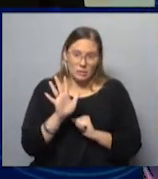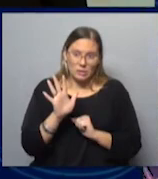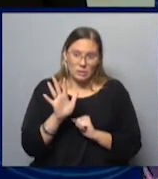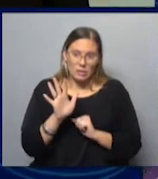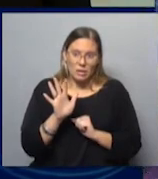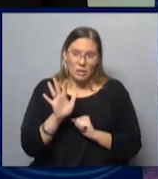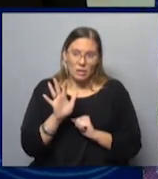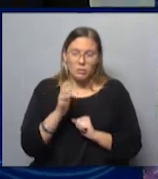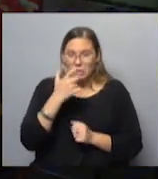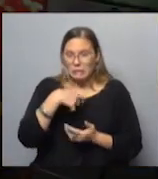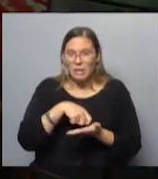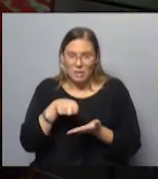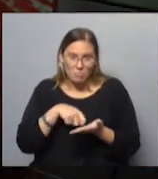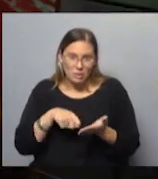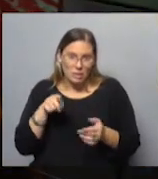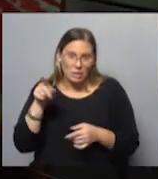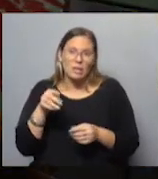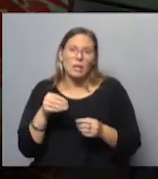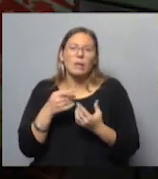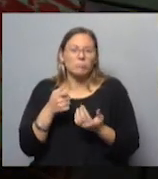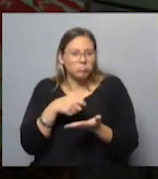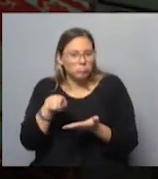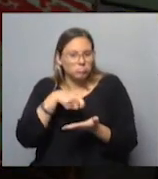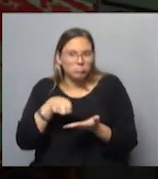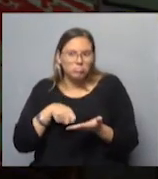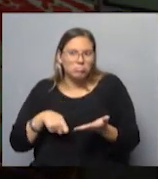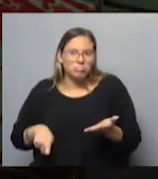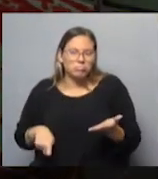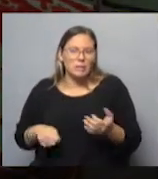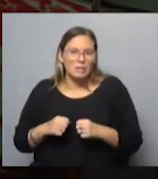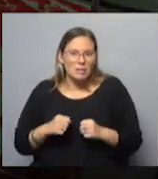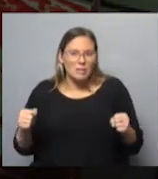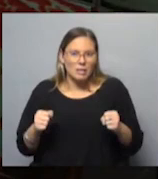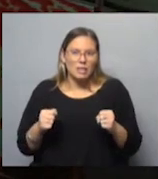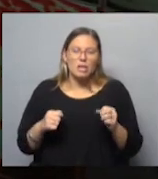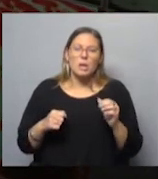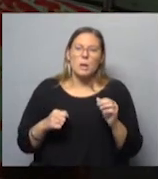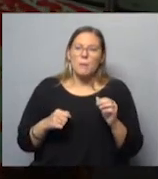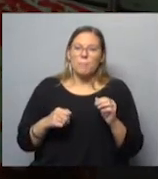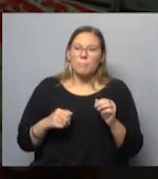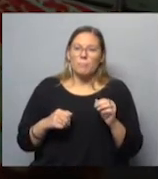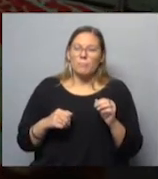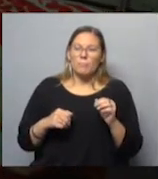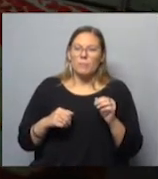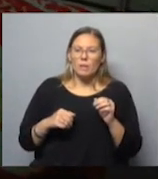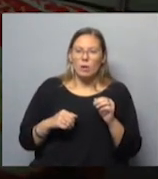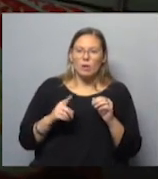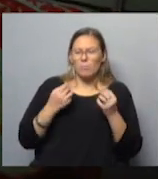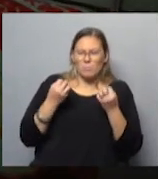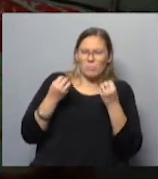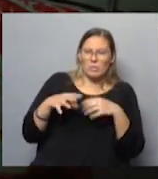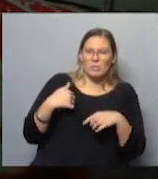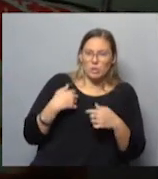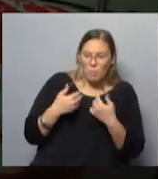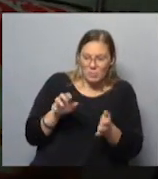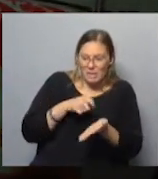esta dramaturga fantástica, que se anima a escribir esto, que sería muchísimo, o sea, hubiera sido un desperdicio que